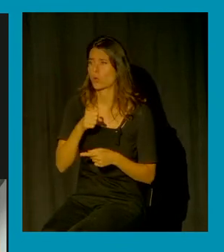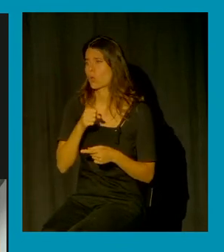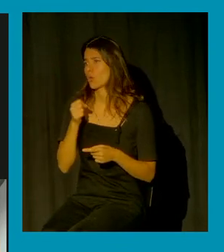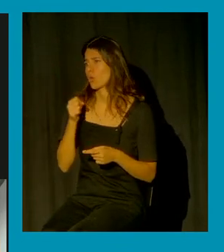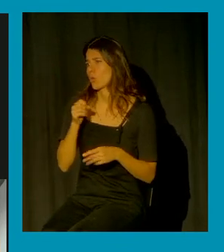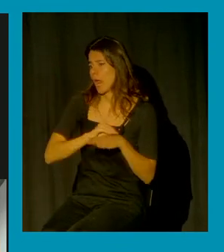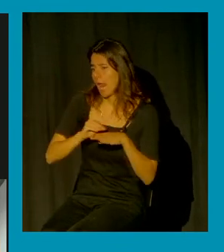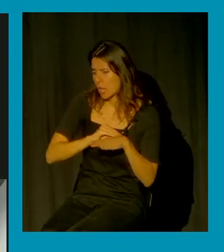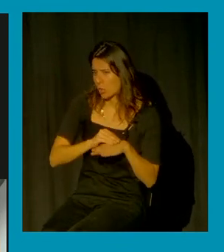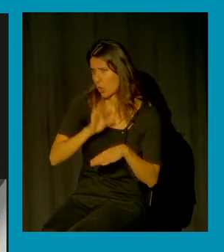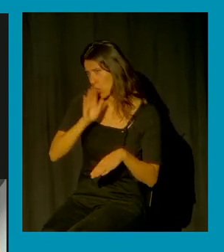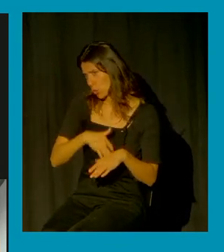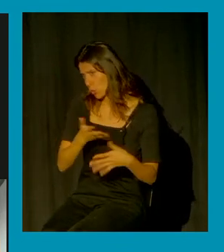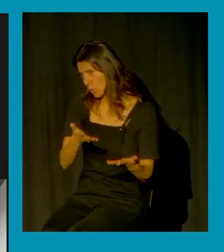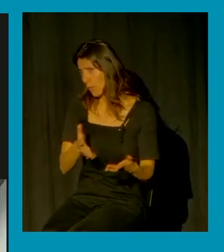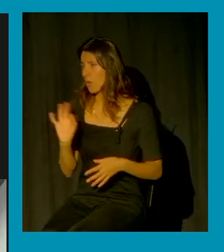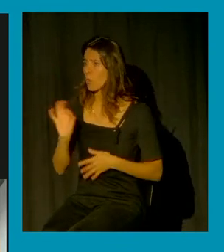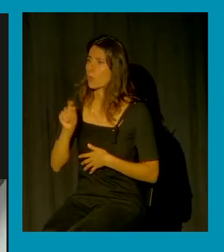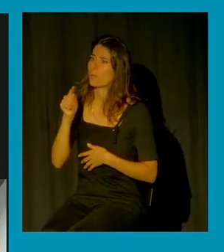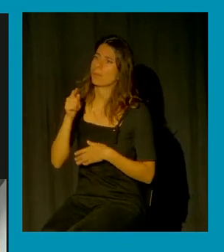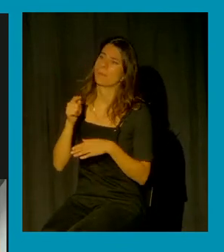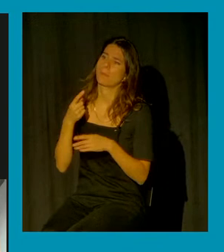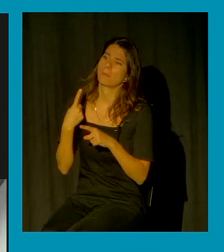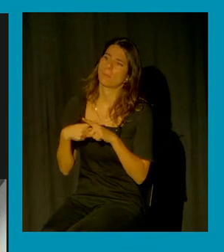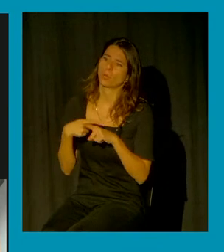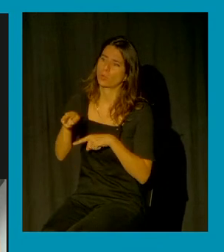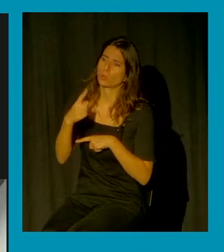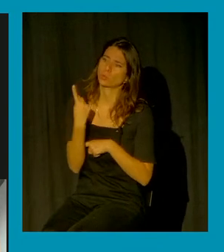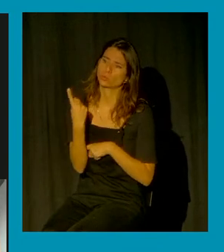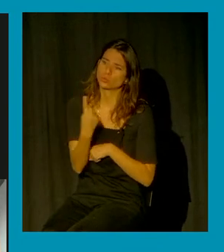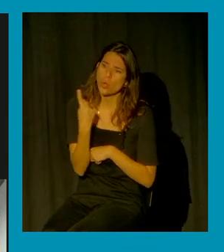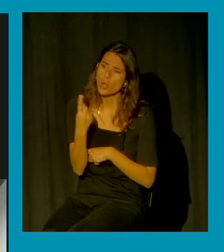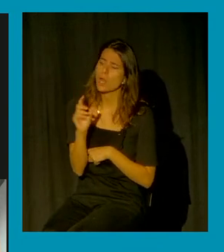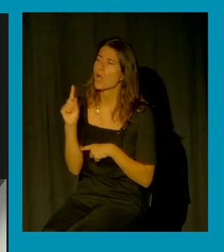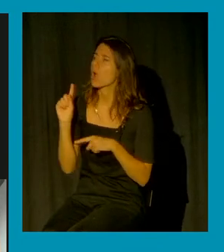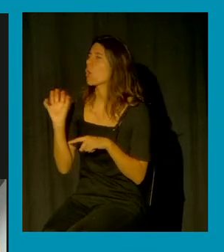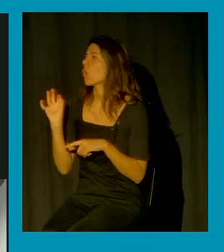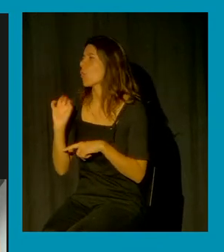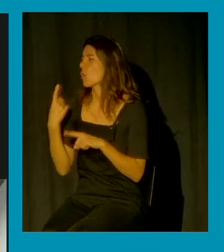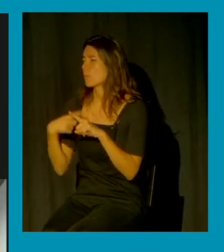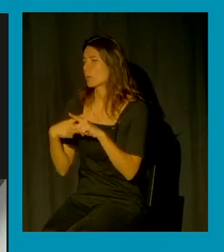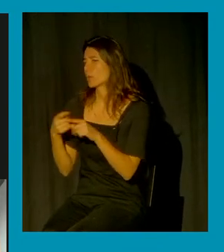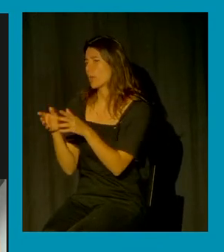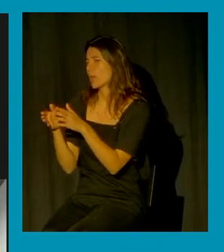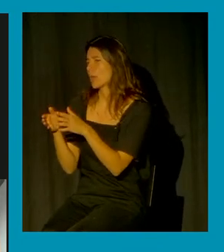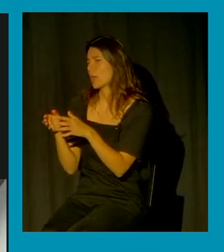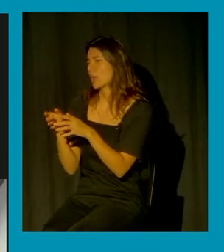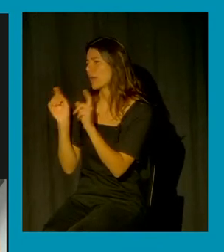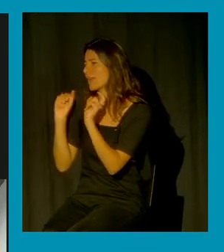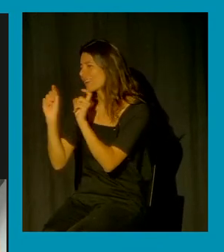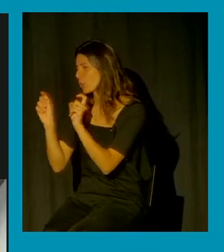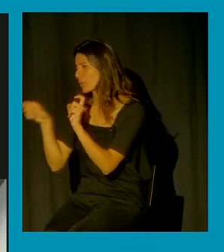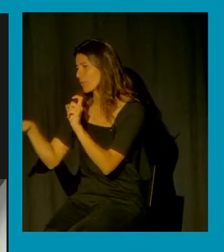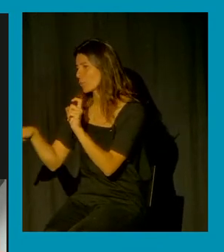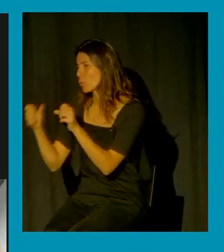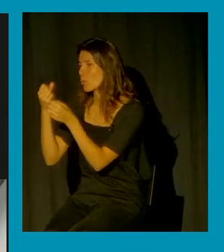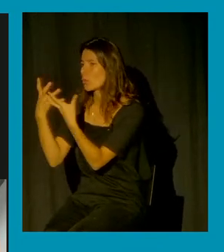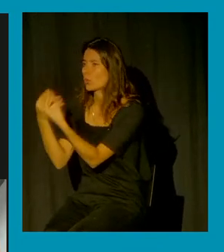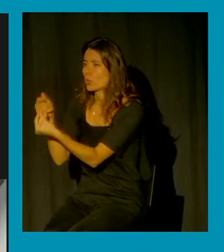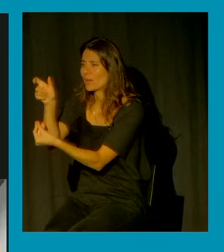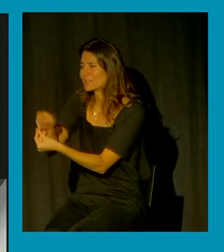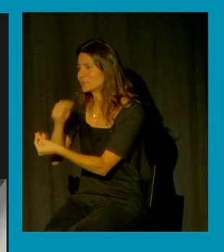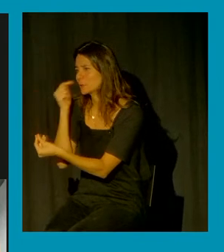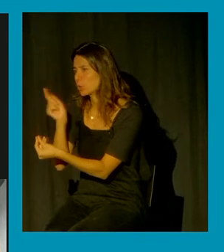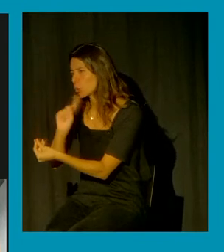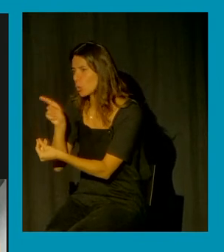lugar que no tendría que haber vuelto sola es porque no he seguido las recomendaciones que me decían que no me quedara con ese chico etc